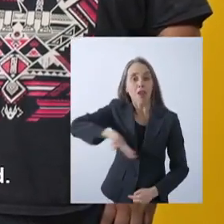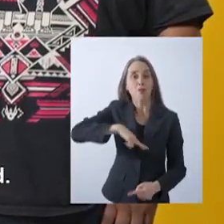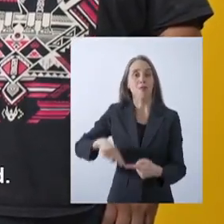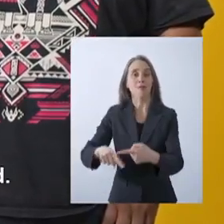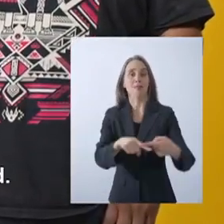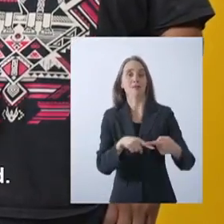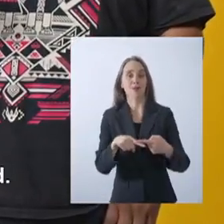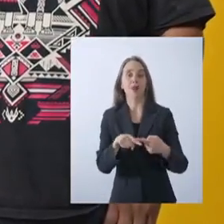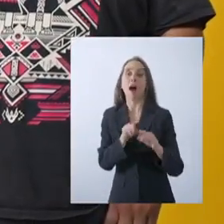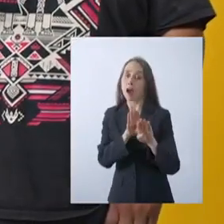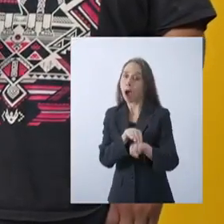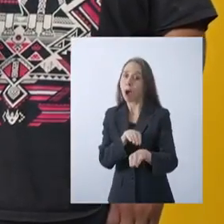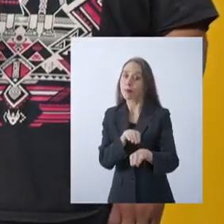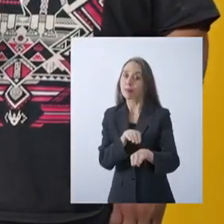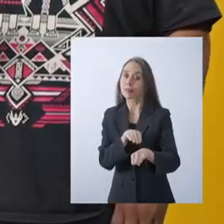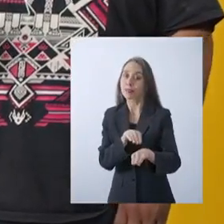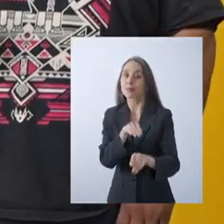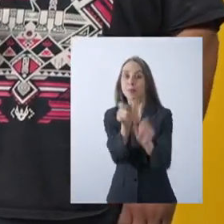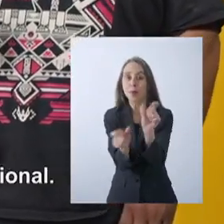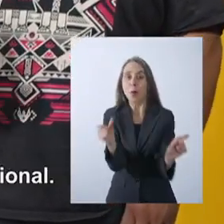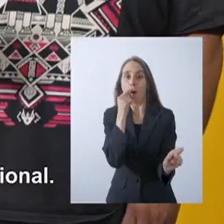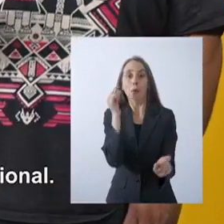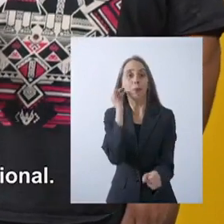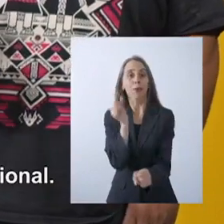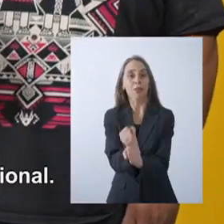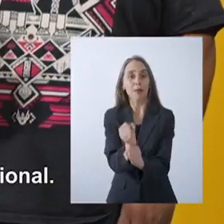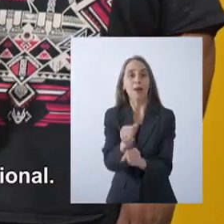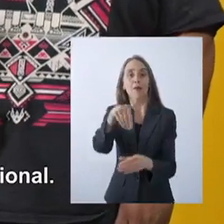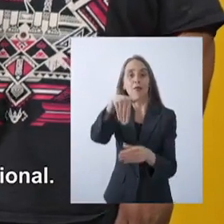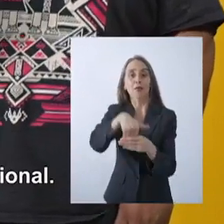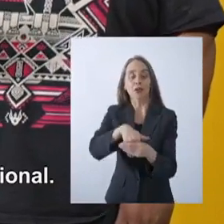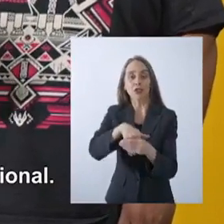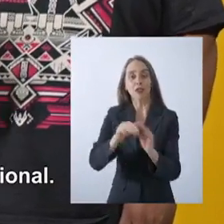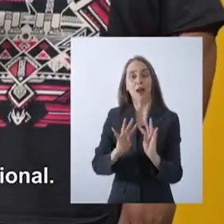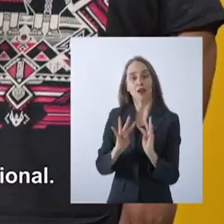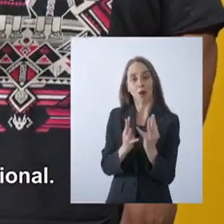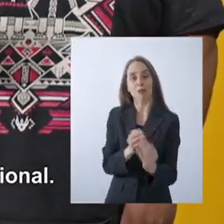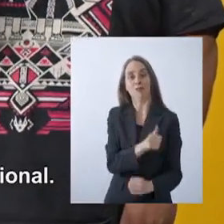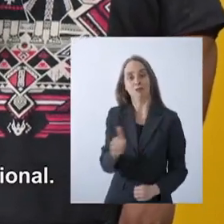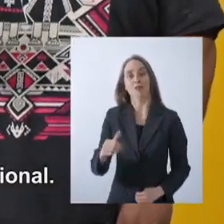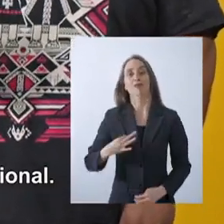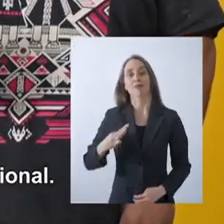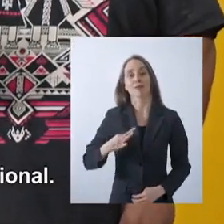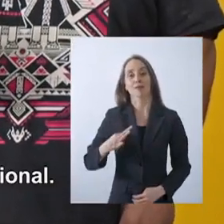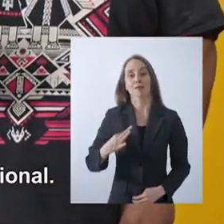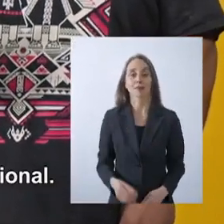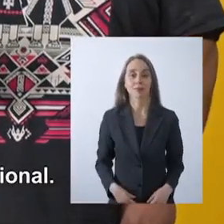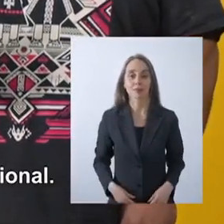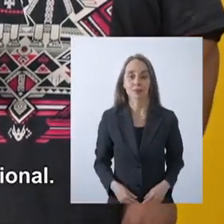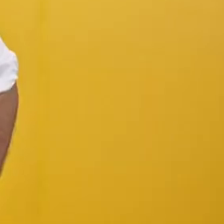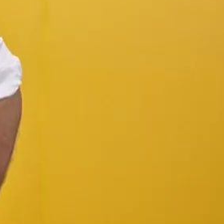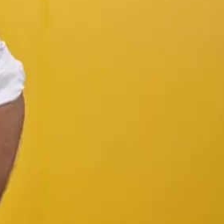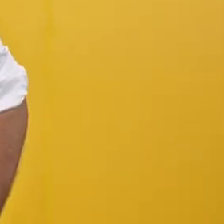Como centro de nuestra sociedad, apoyamos. Las y los trabajadores votamos convención constitucional.